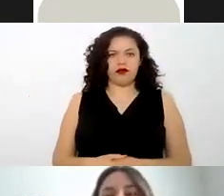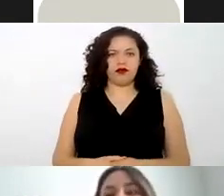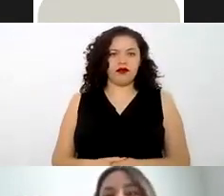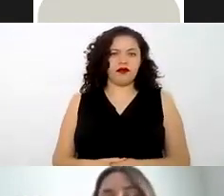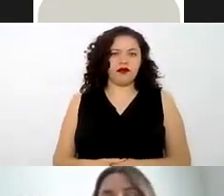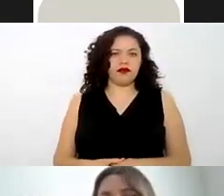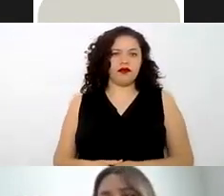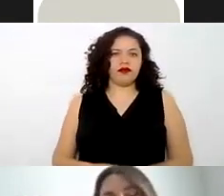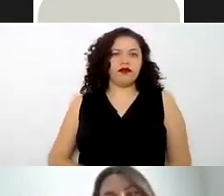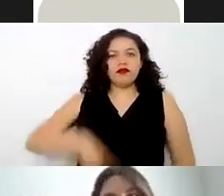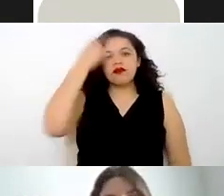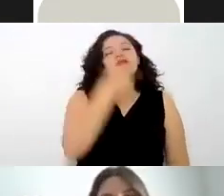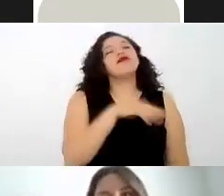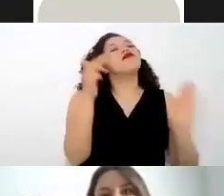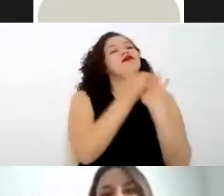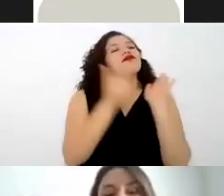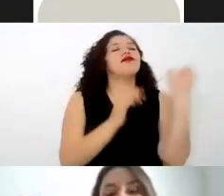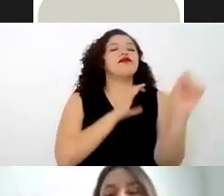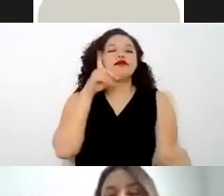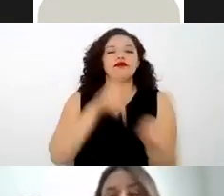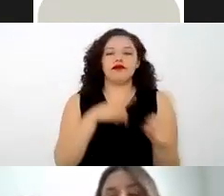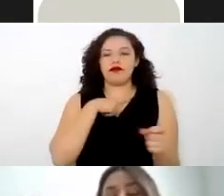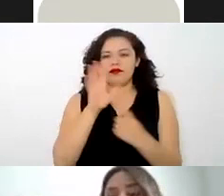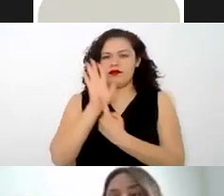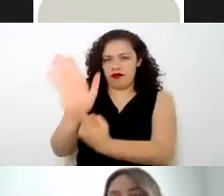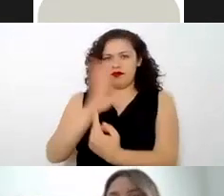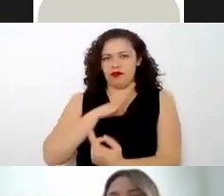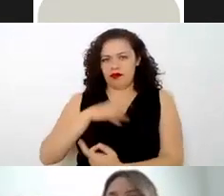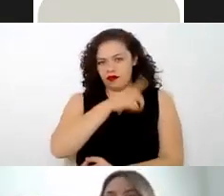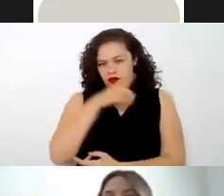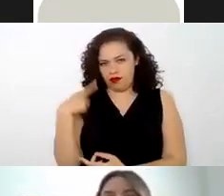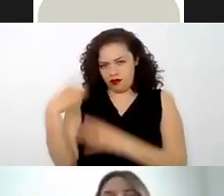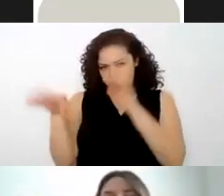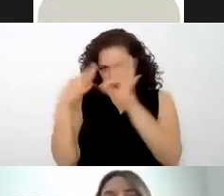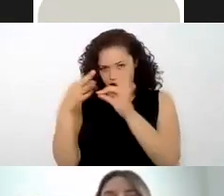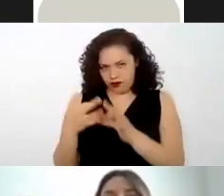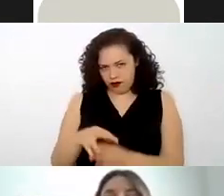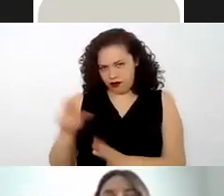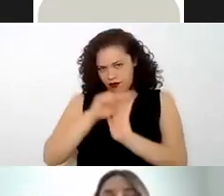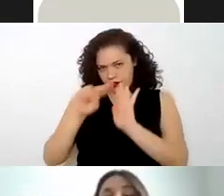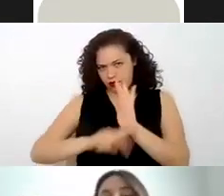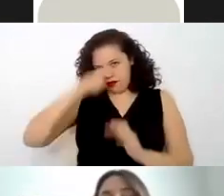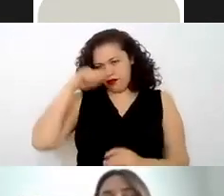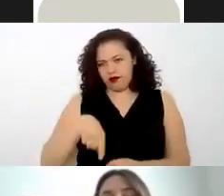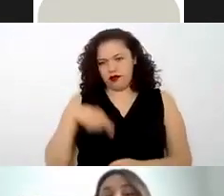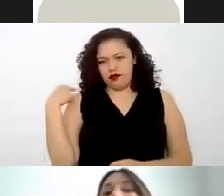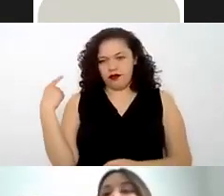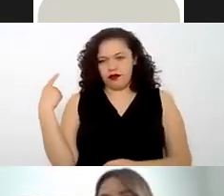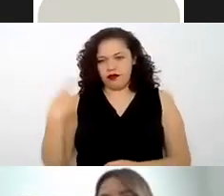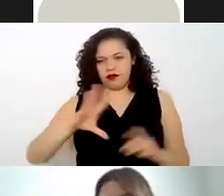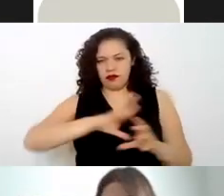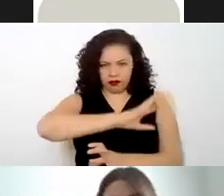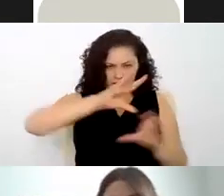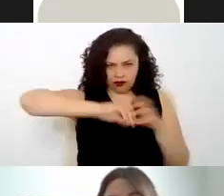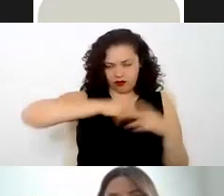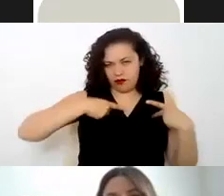responden a reglas muy específicas entonces tienen que cumplir con este tipo de normas para llevar a cabo tanto la integridad de